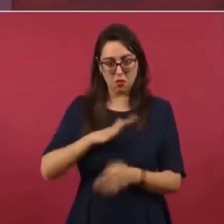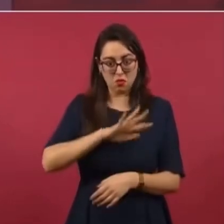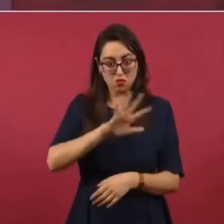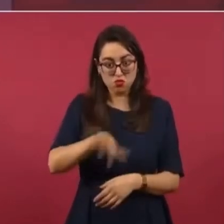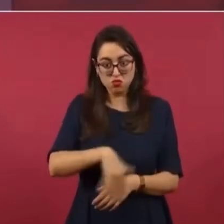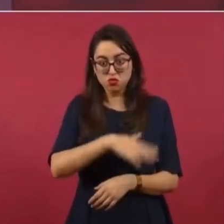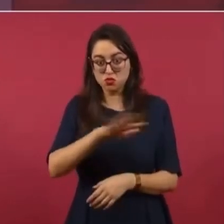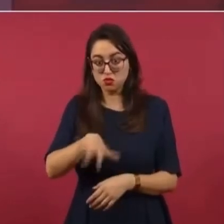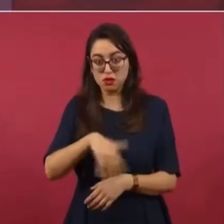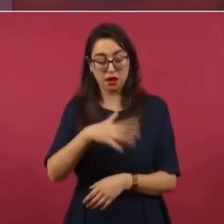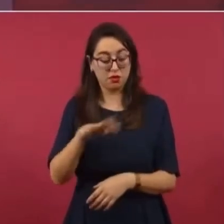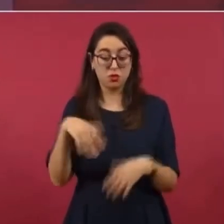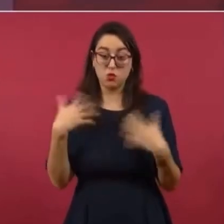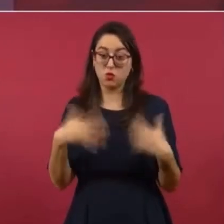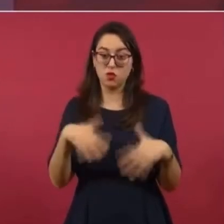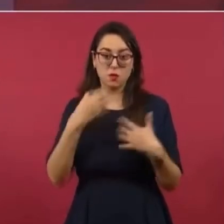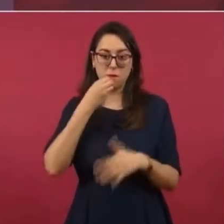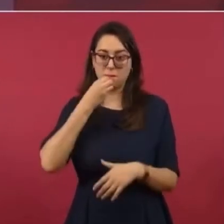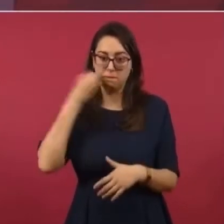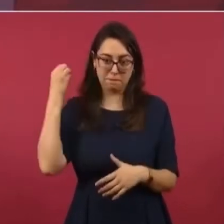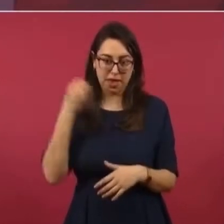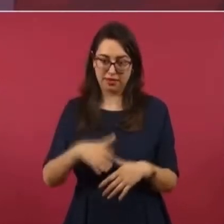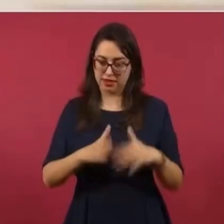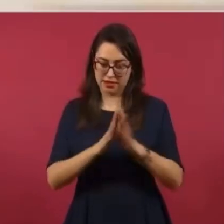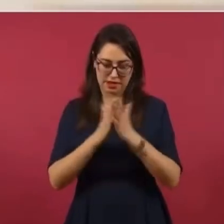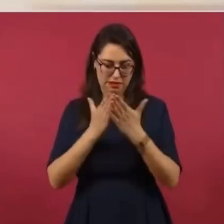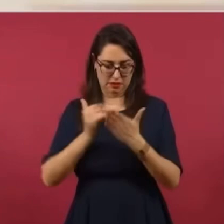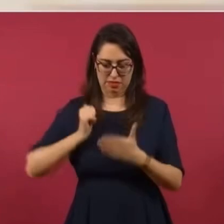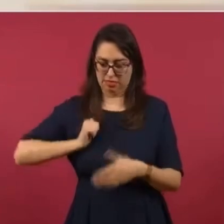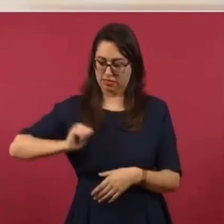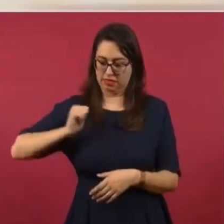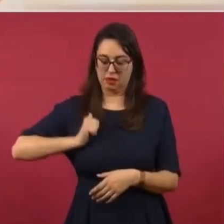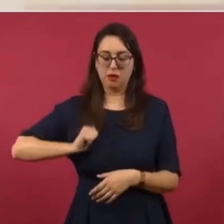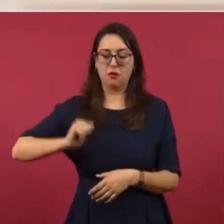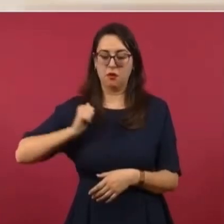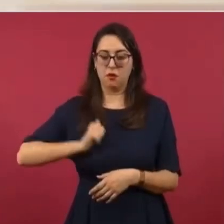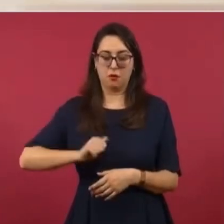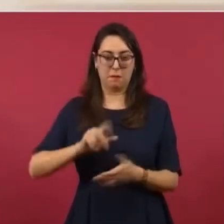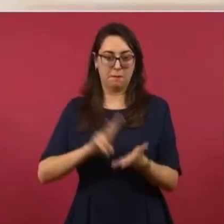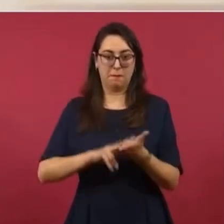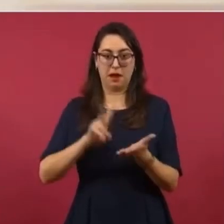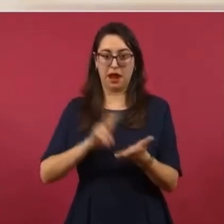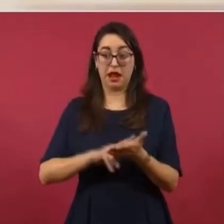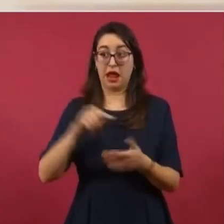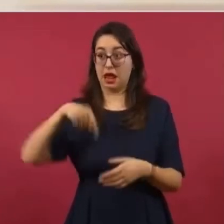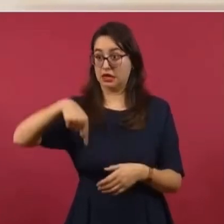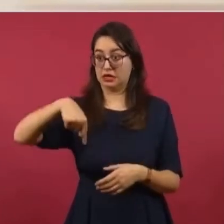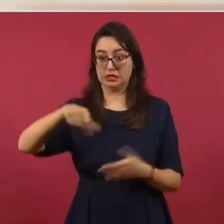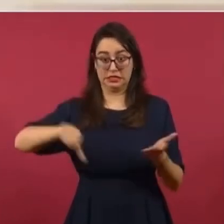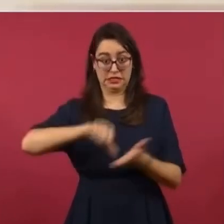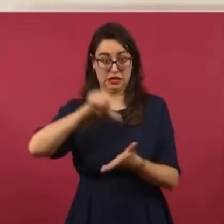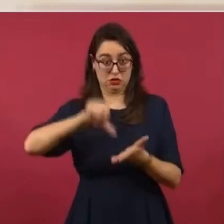joya también eso, aquí en el centro.